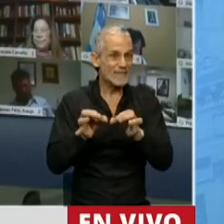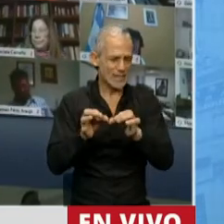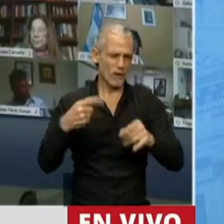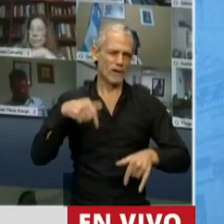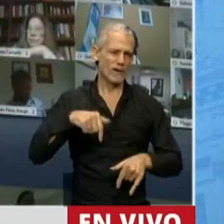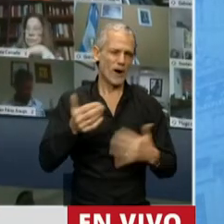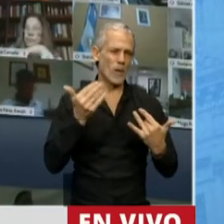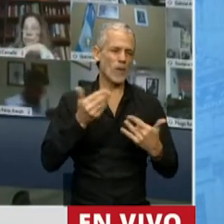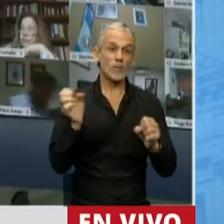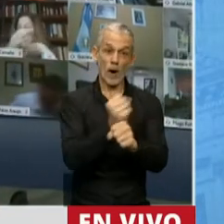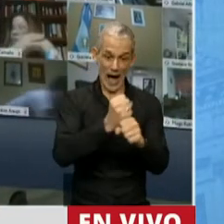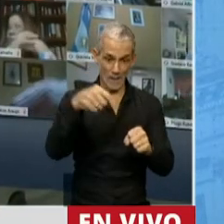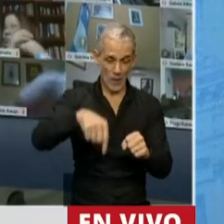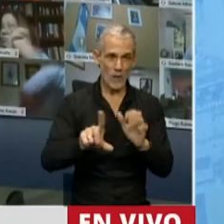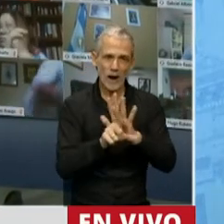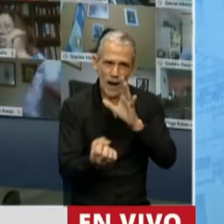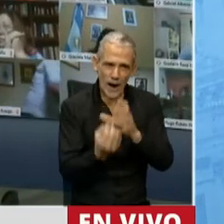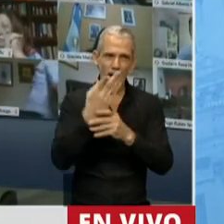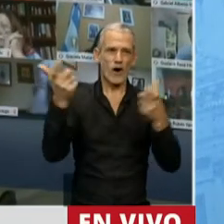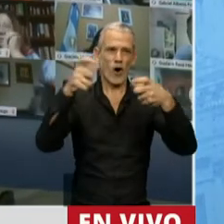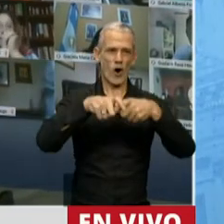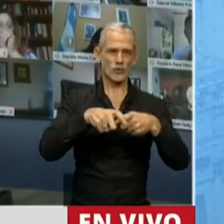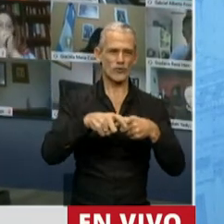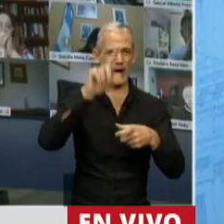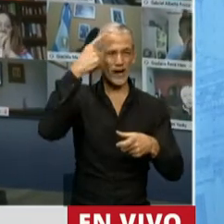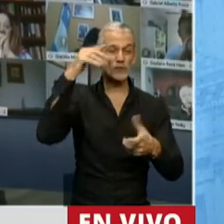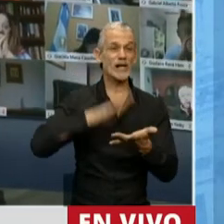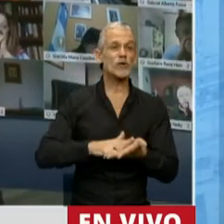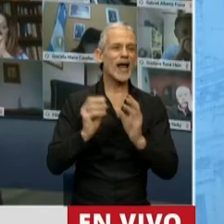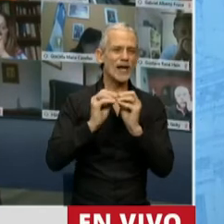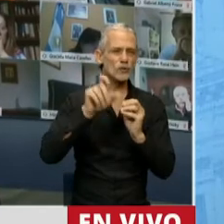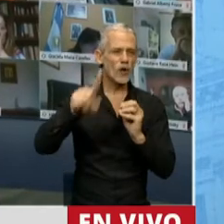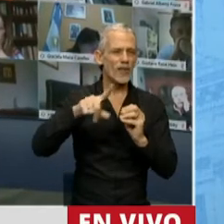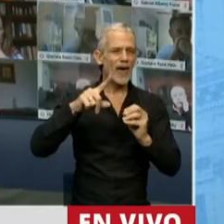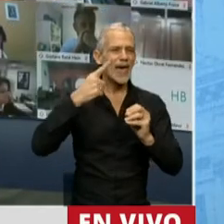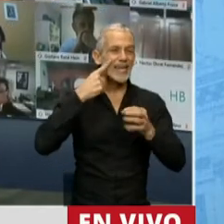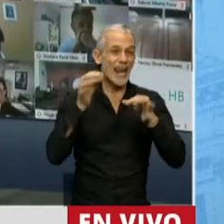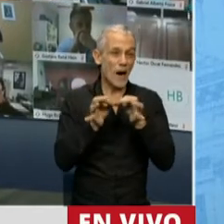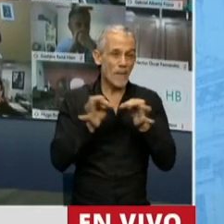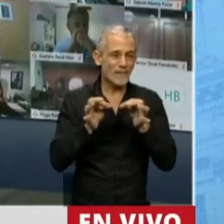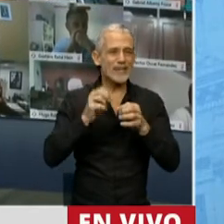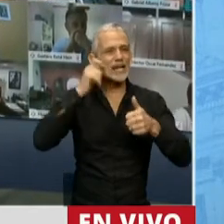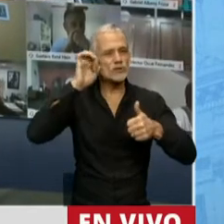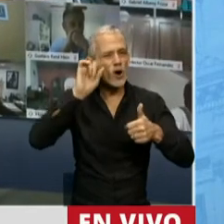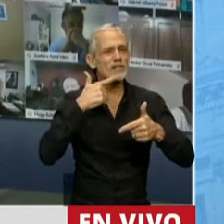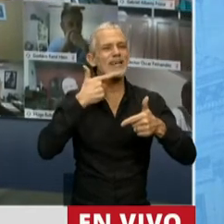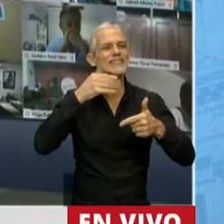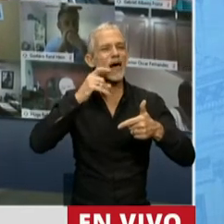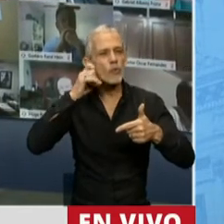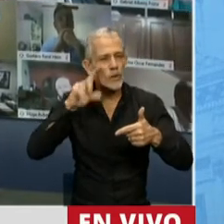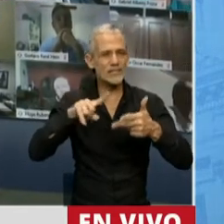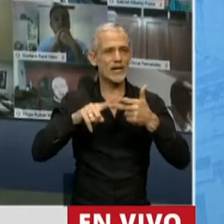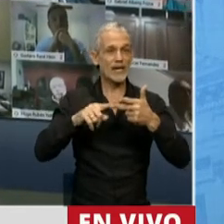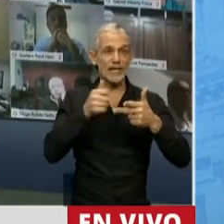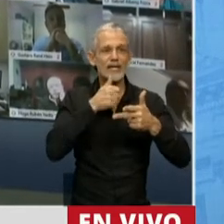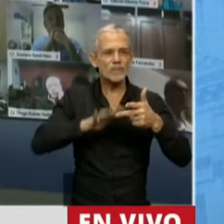la oportunidad de sancionar la creación de este Consejo Nacional de Asuntos Relativos a las Islas Malvinas, Georgia, San Luis del Sur y todos